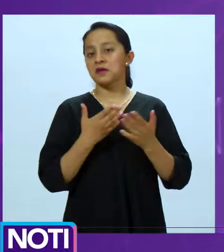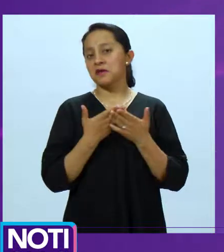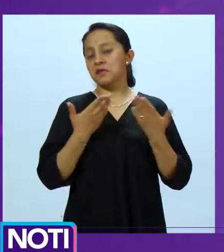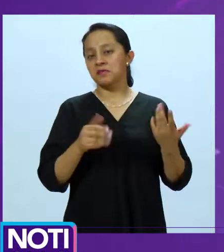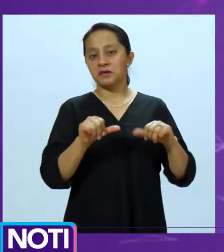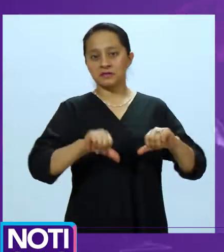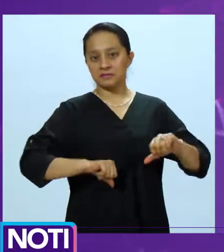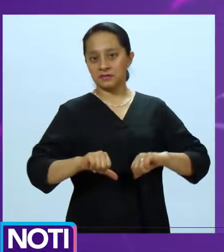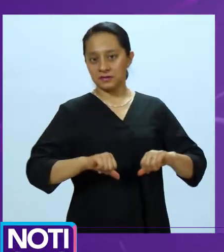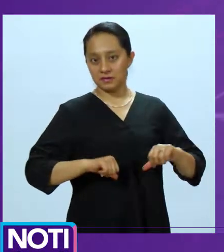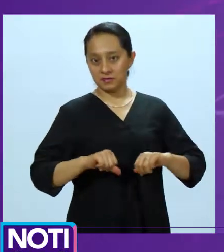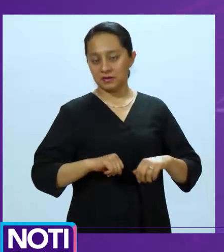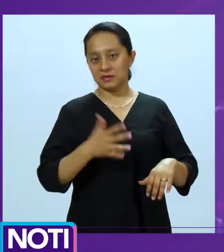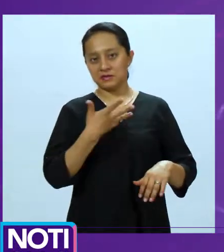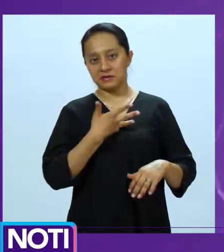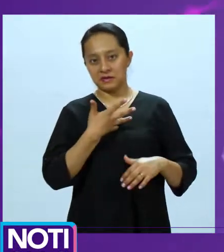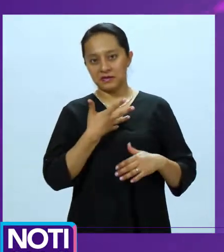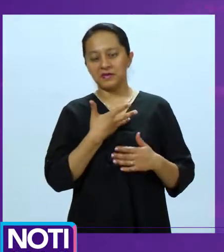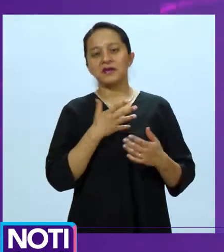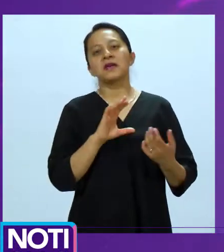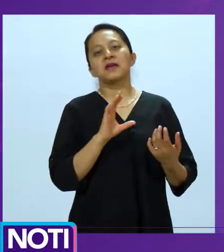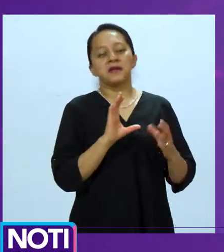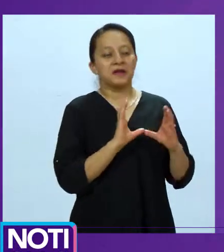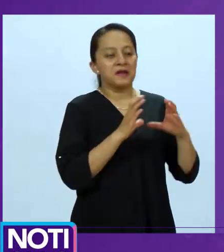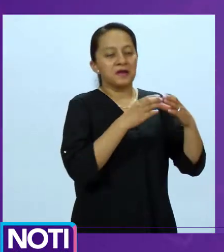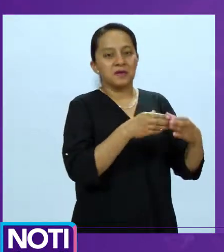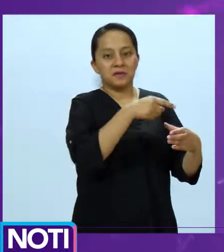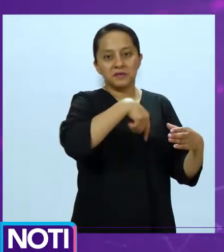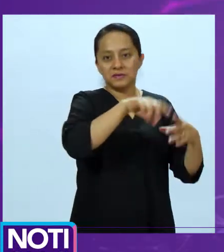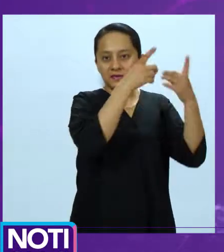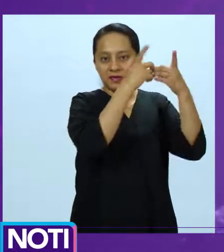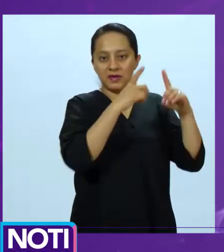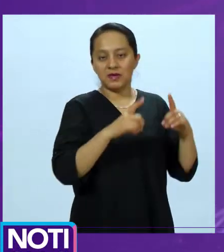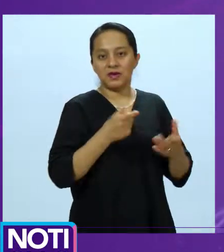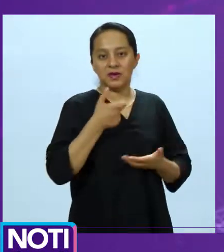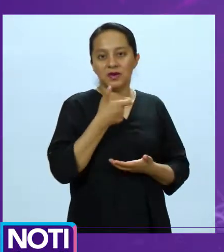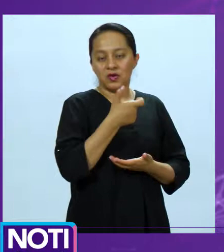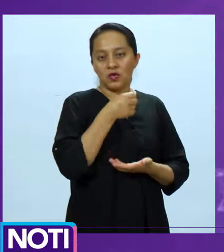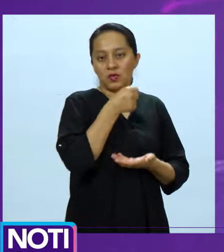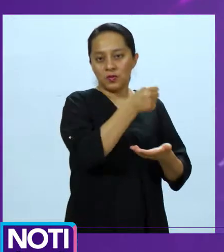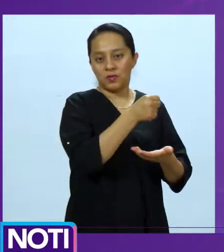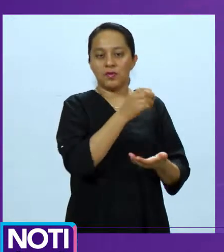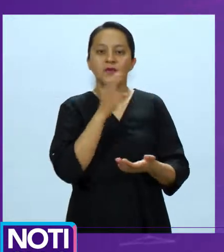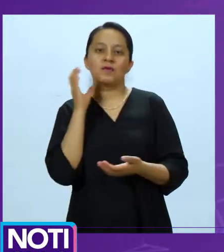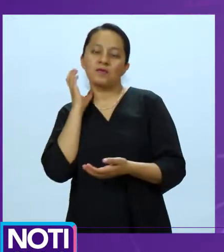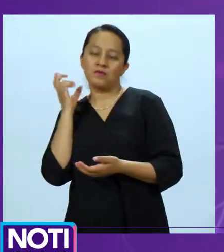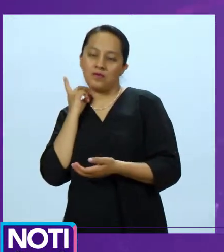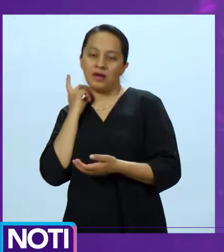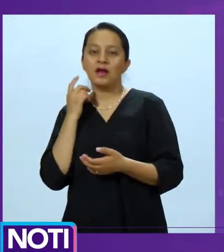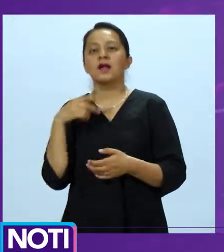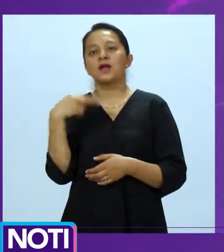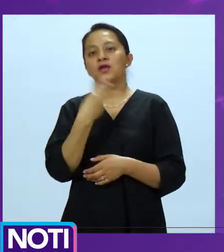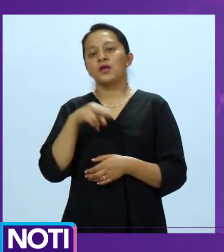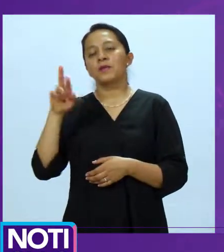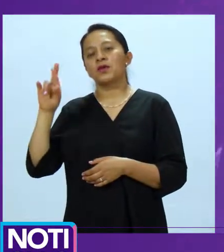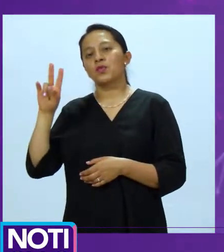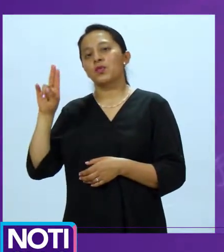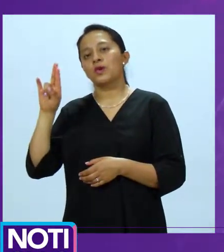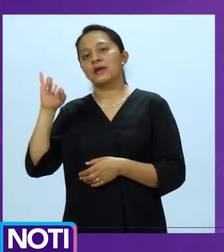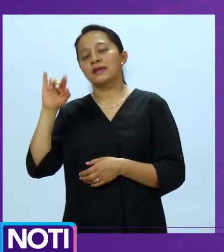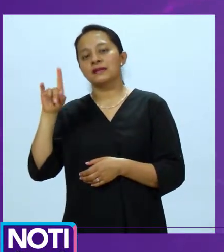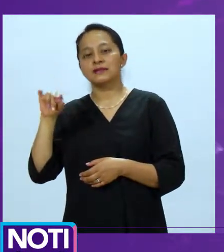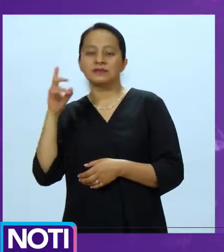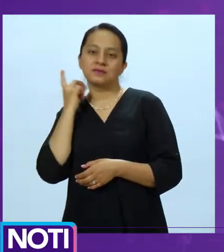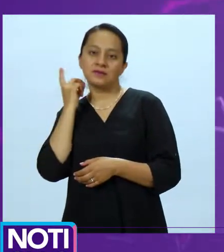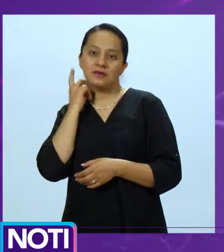Como parte de las actividades que lleva a cabo en su Comisión de Desarrollo Económico en la Legislatura Local, el diputado Mauricio Ruiz Solaes